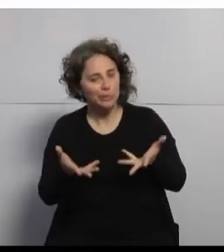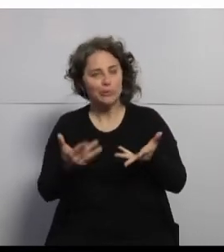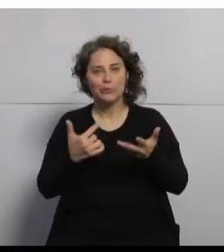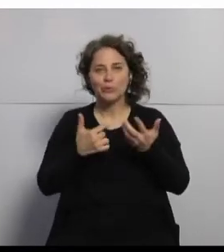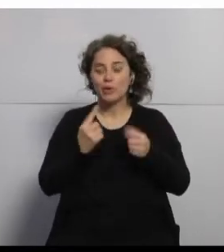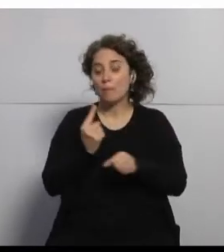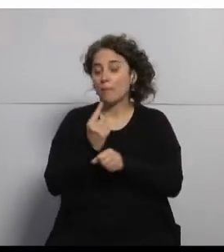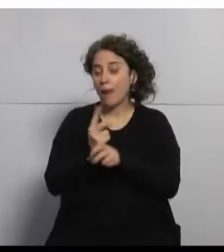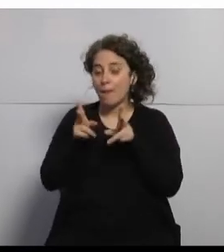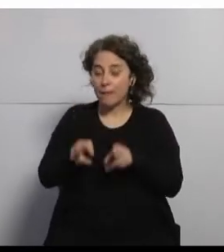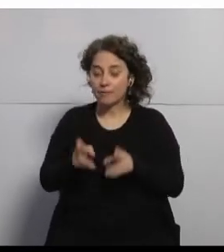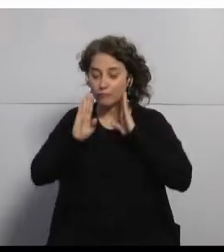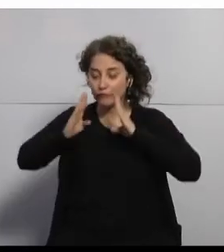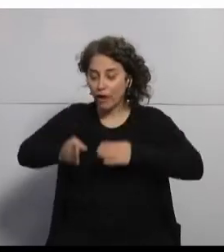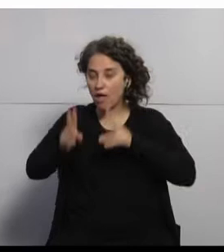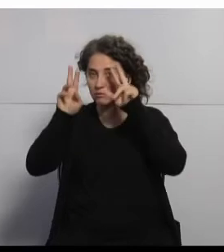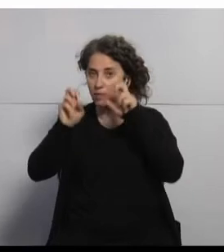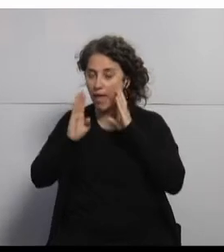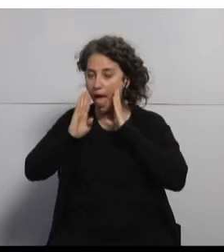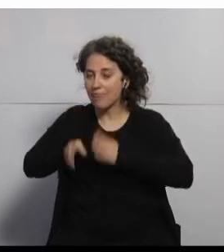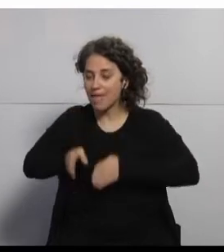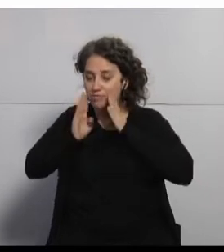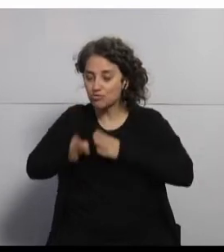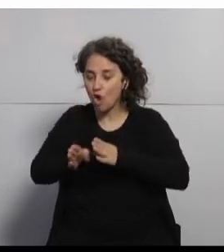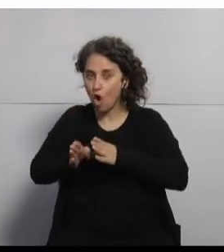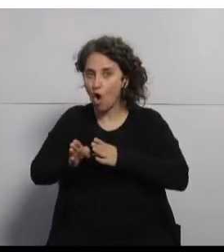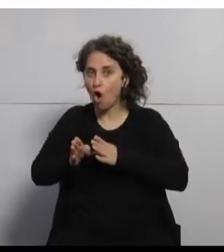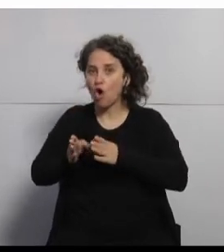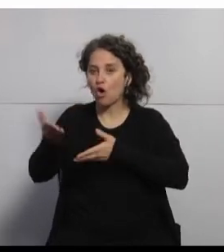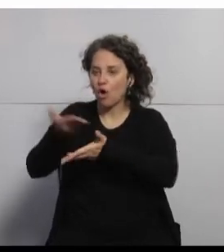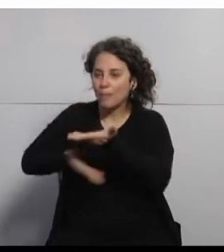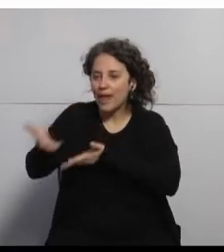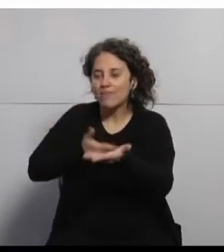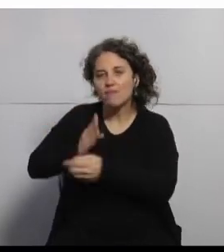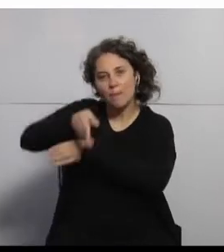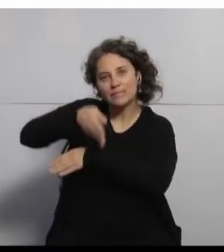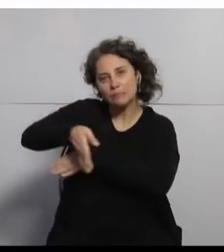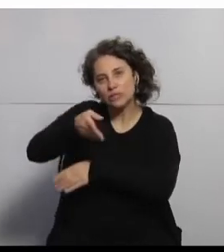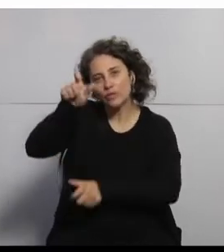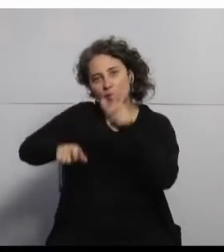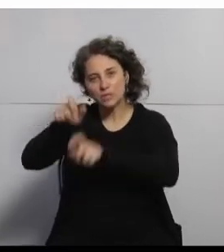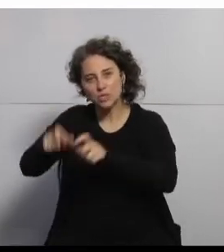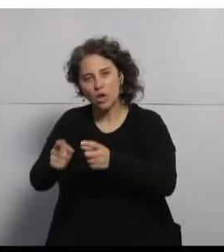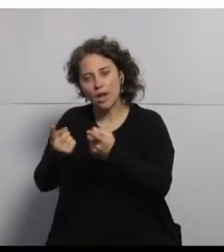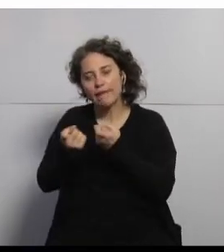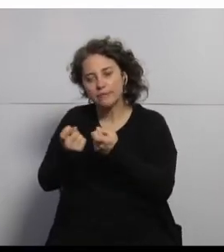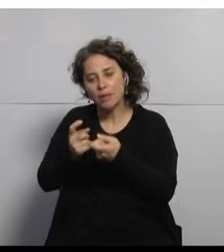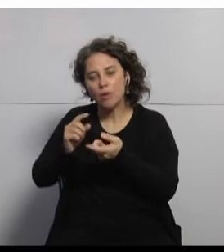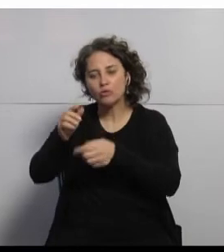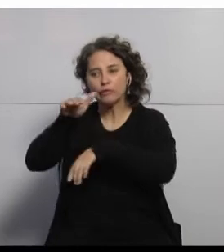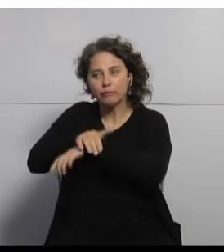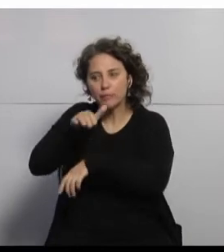La primera parte está enfocada en los temas de atención cooperativa y participativa. La forma en que tenemos que vincular en la